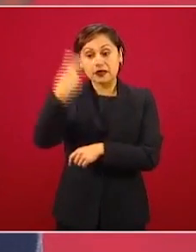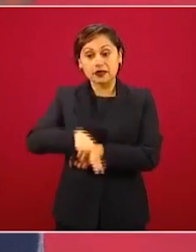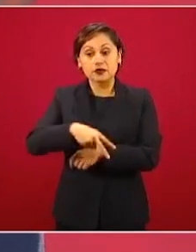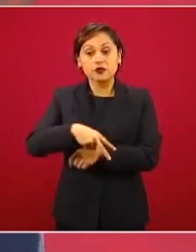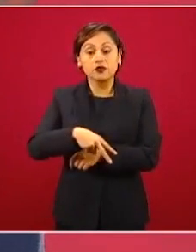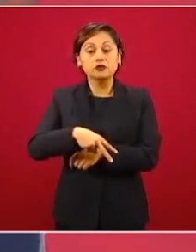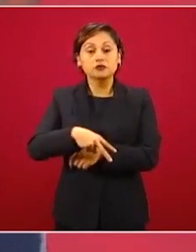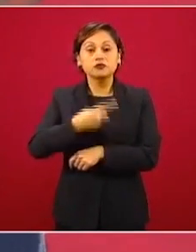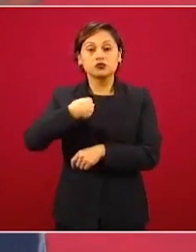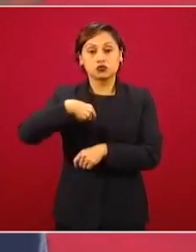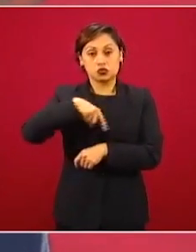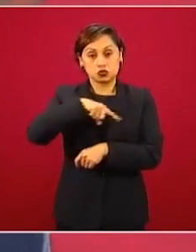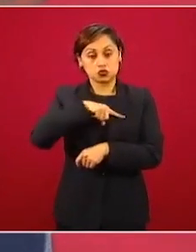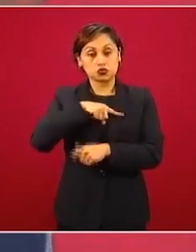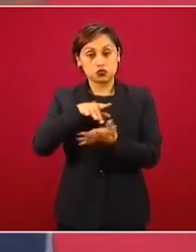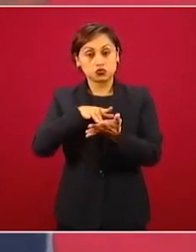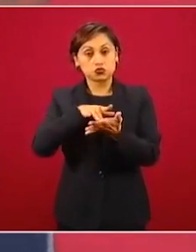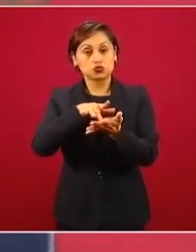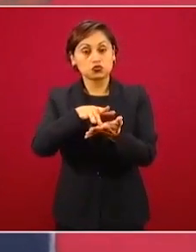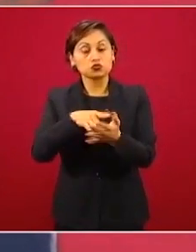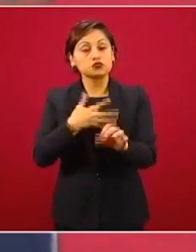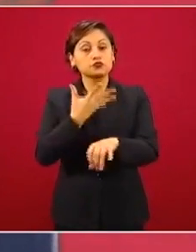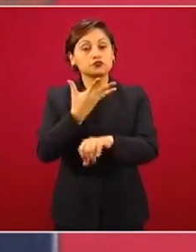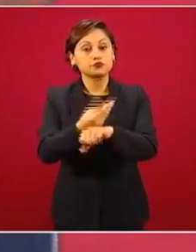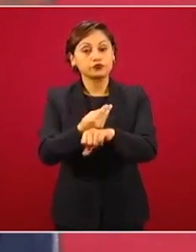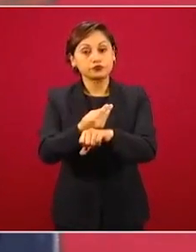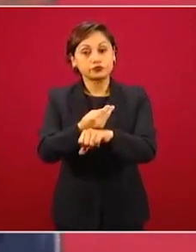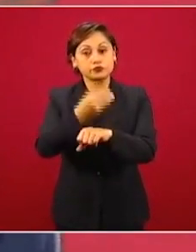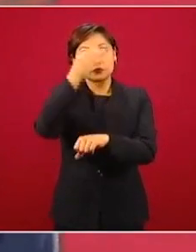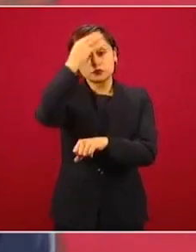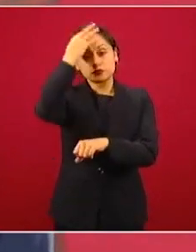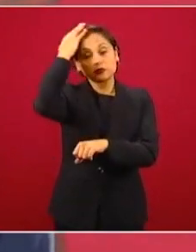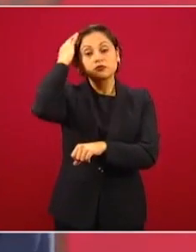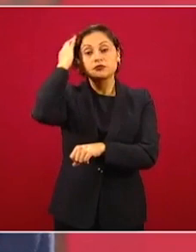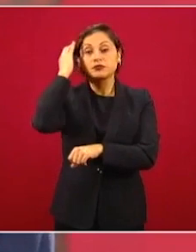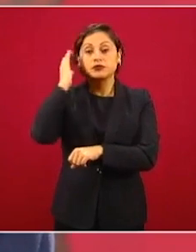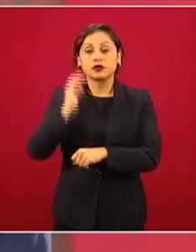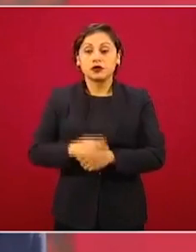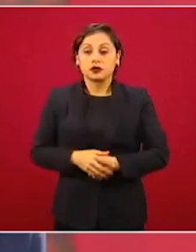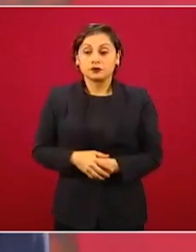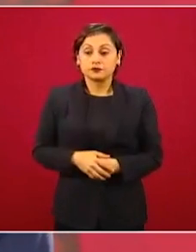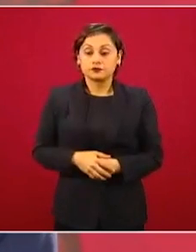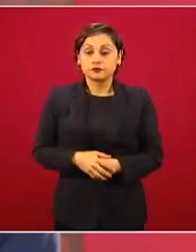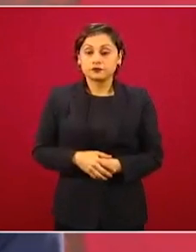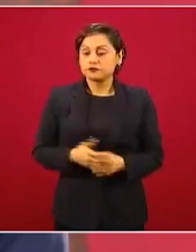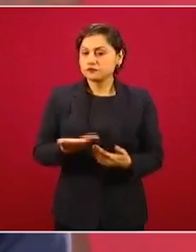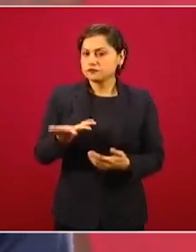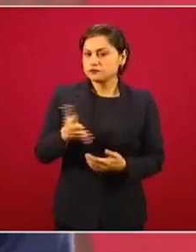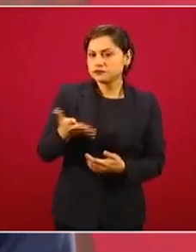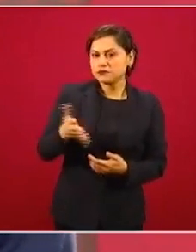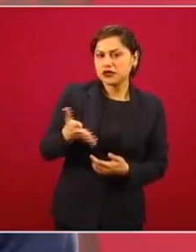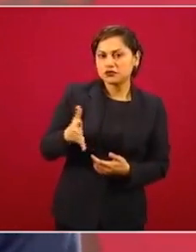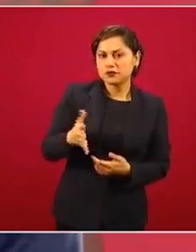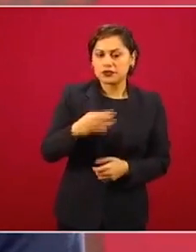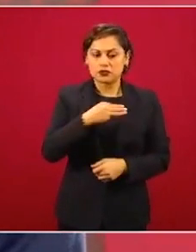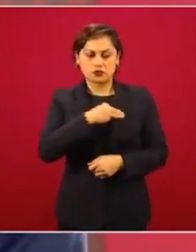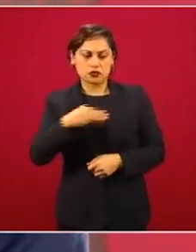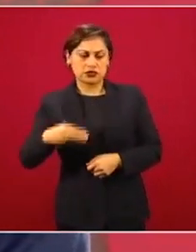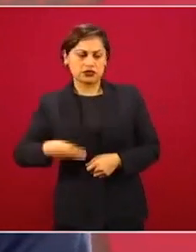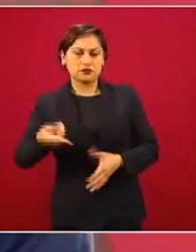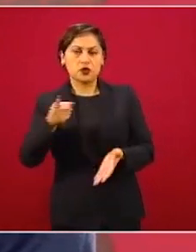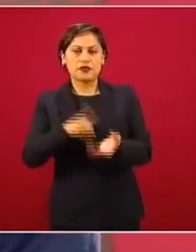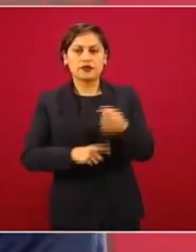a intervenir como en 20 municipios del Estado de México,